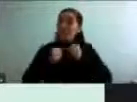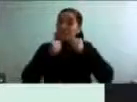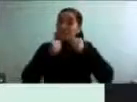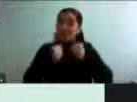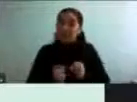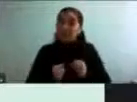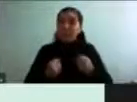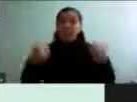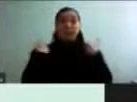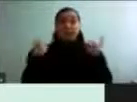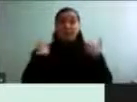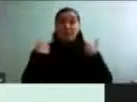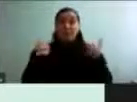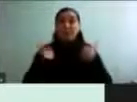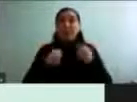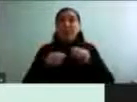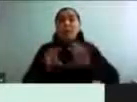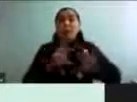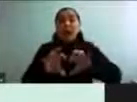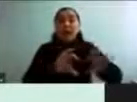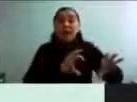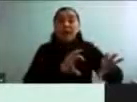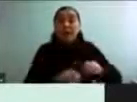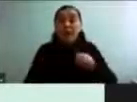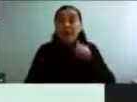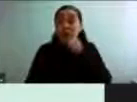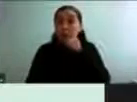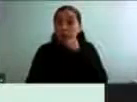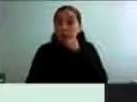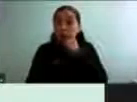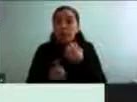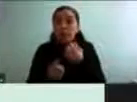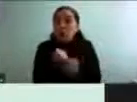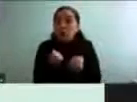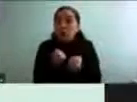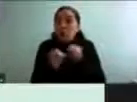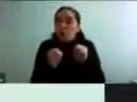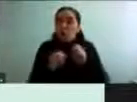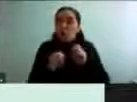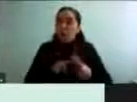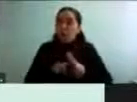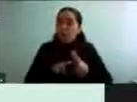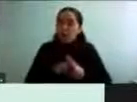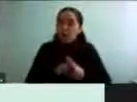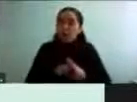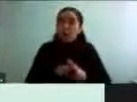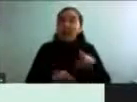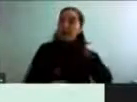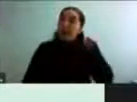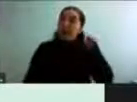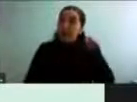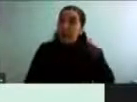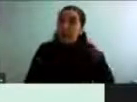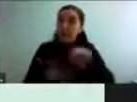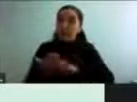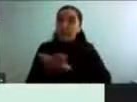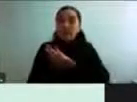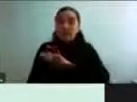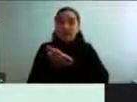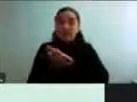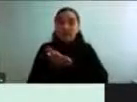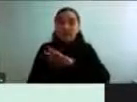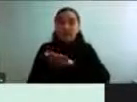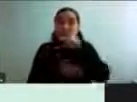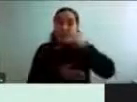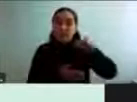de la vida diaria que sean significativas para ellos. Es ahí donde tenemos, aquí con un ejemplo, donde tenemos una persona mayor